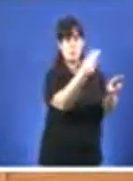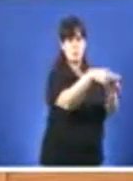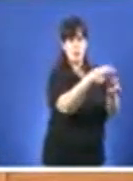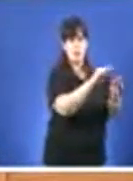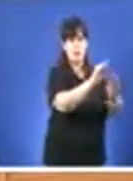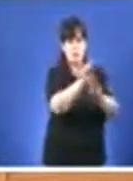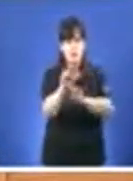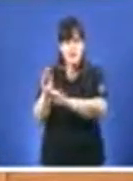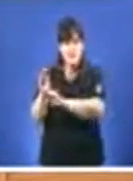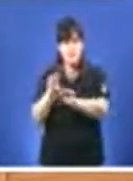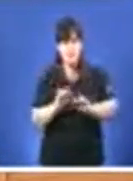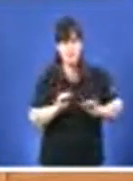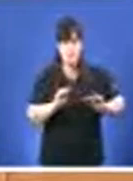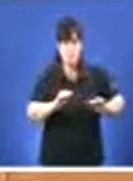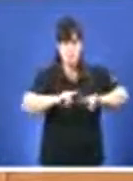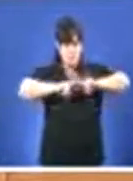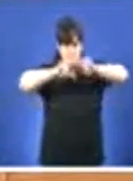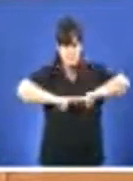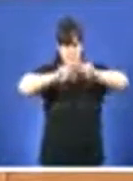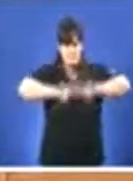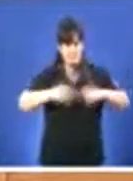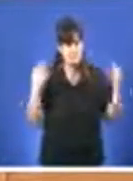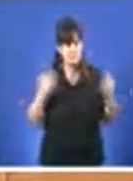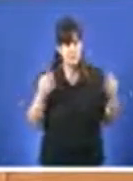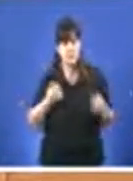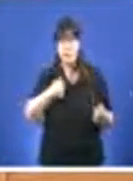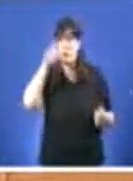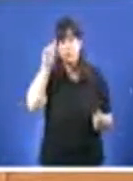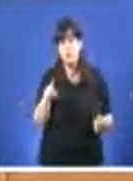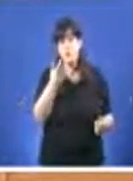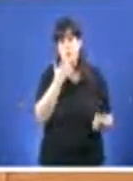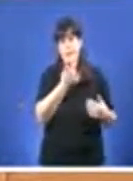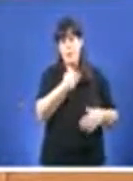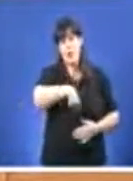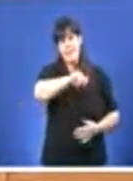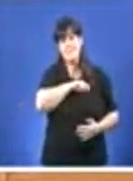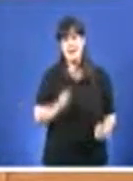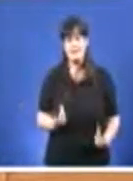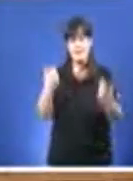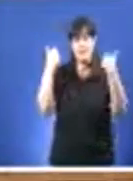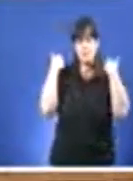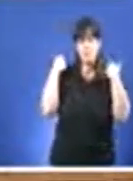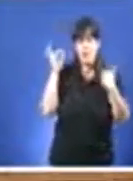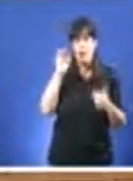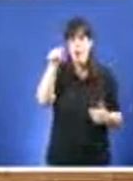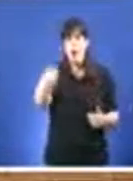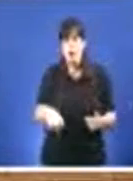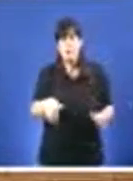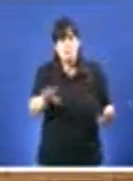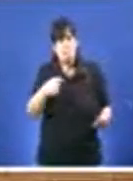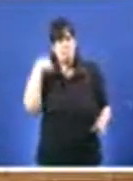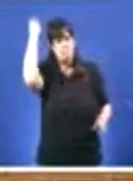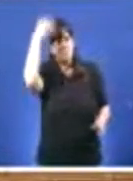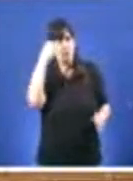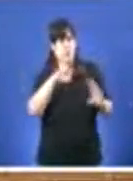sei exactamente si isto é competencia exclusiva do Estado ou non, si sei que podemos facer un pacto para o financiamento dos partidos